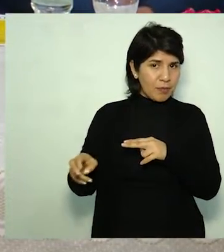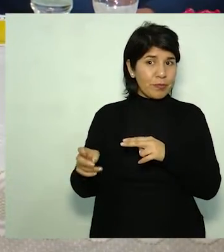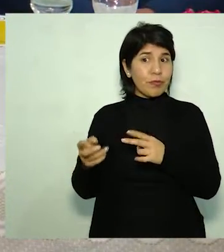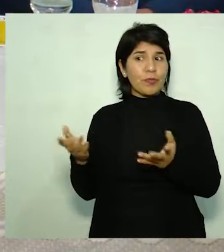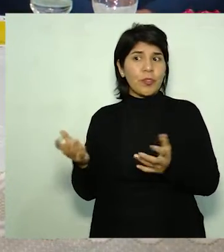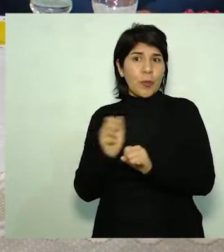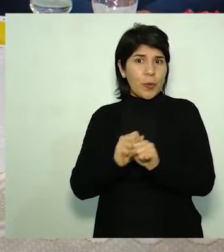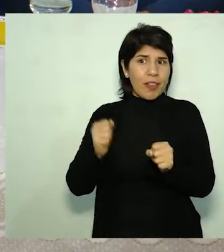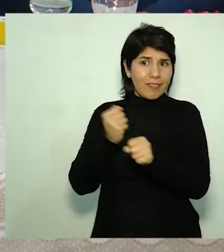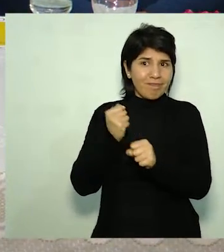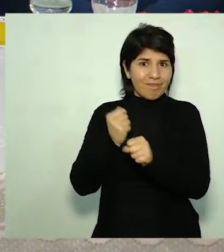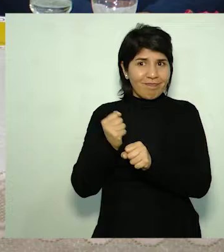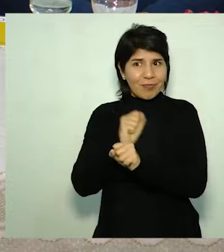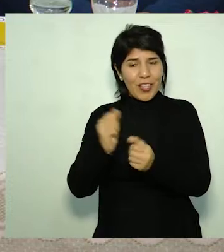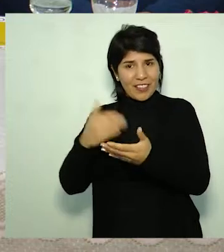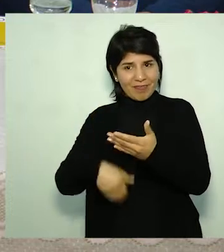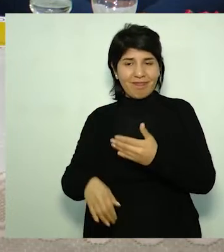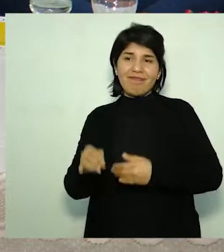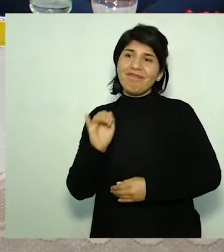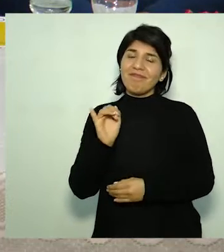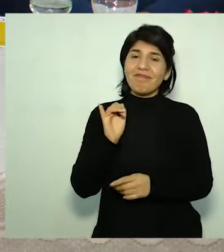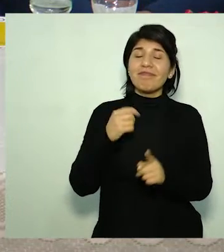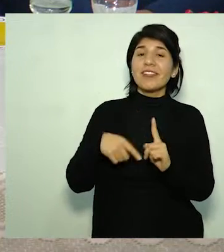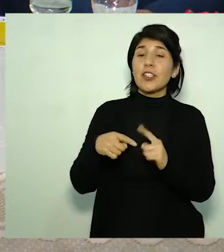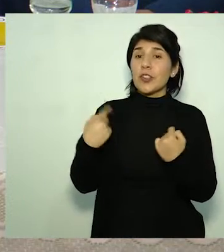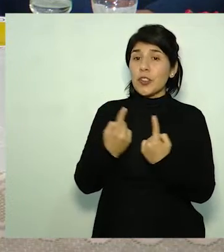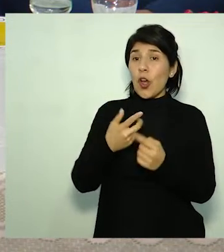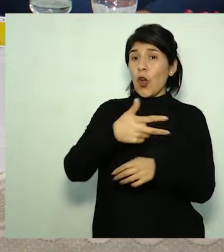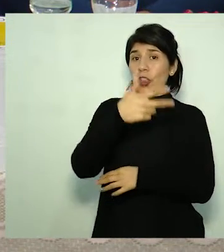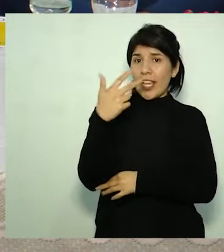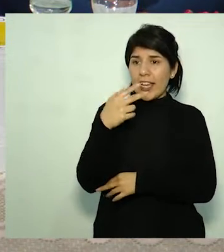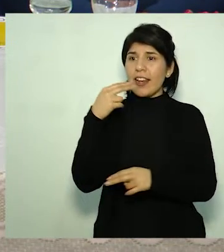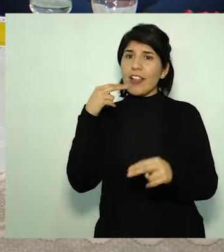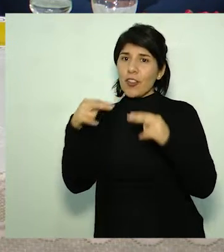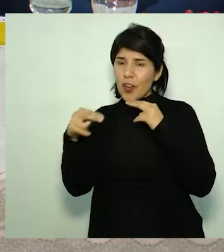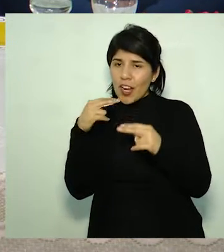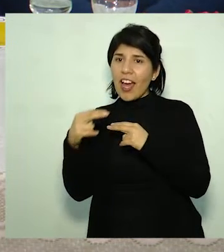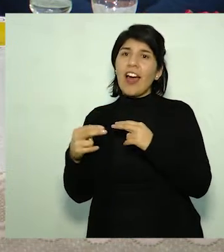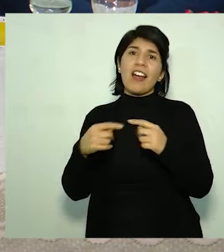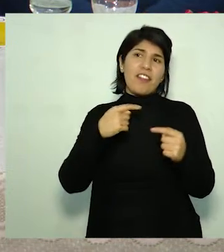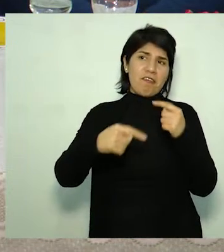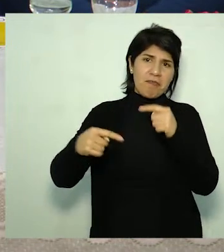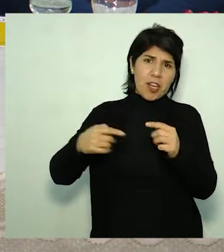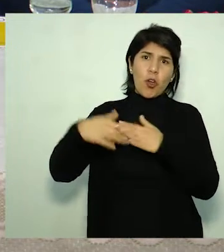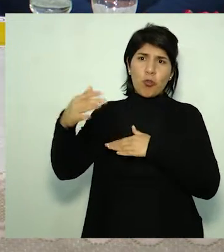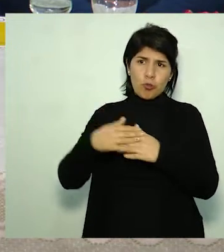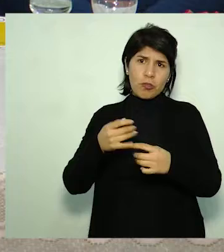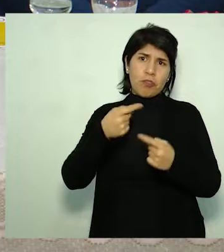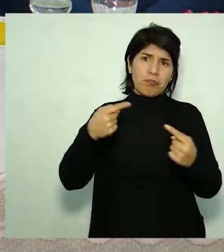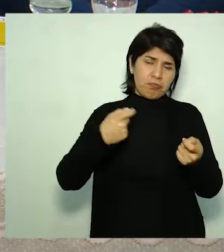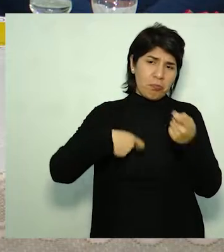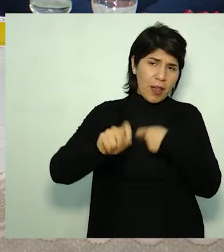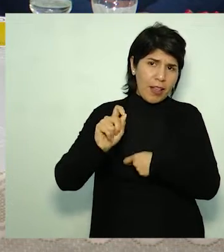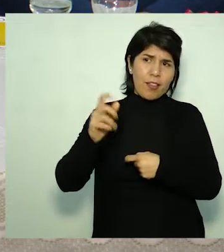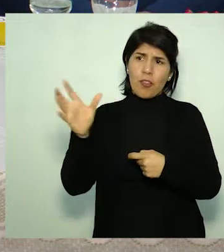restaurantes de Piriápolis, para brindar este servicio y los descuentos. Sí, tal cual, los hoteles, restaurantes, barracas,